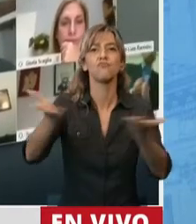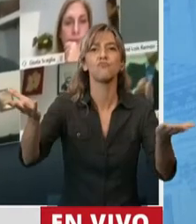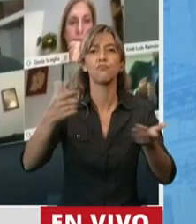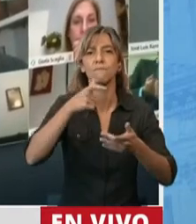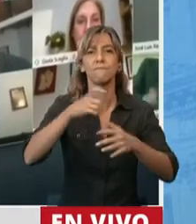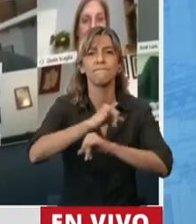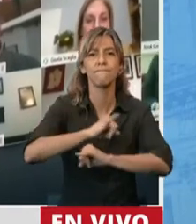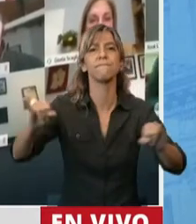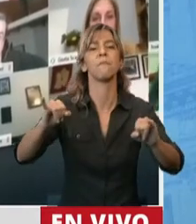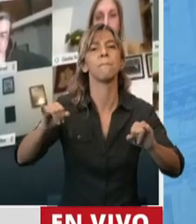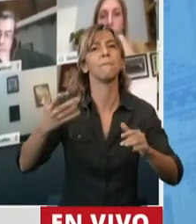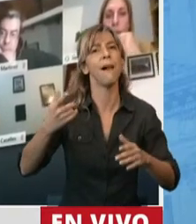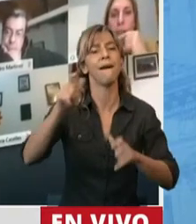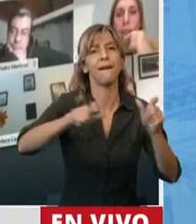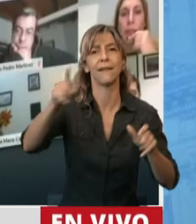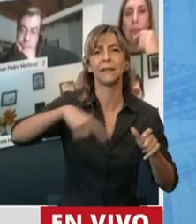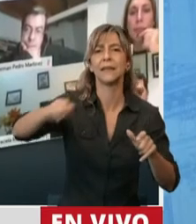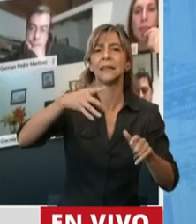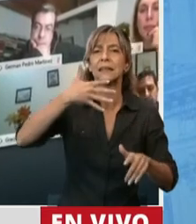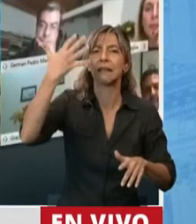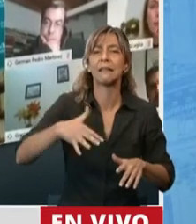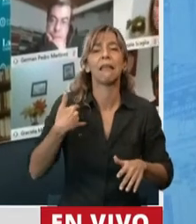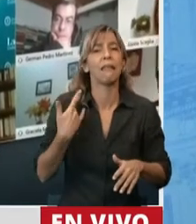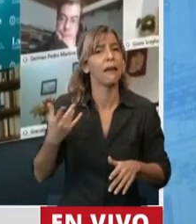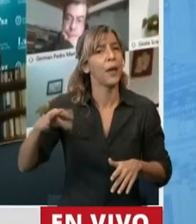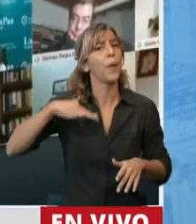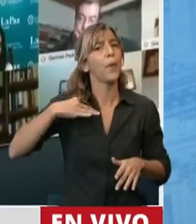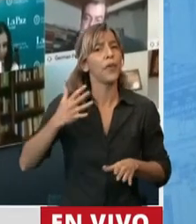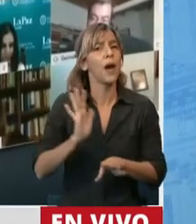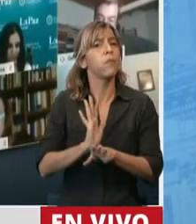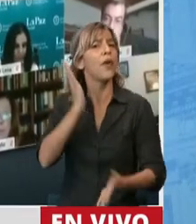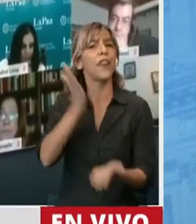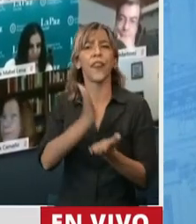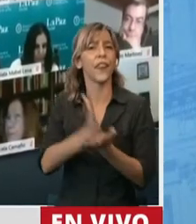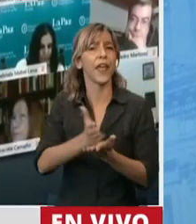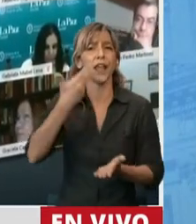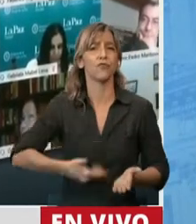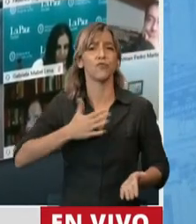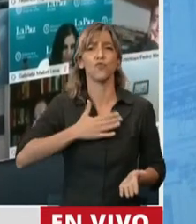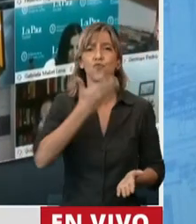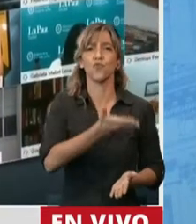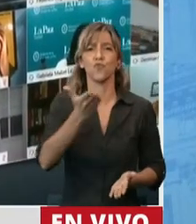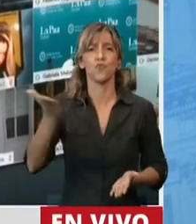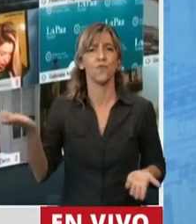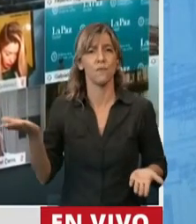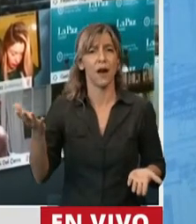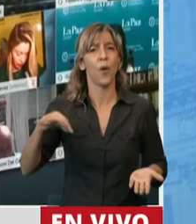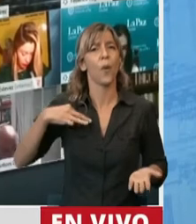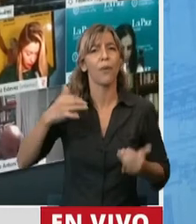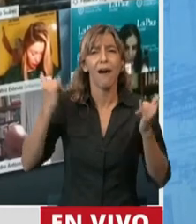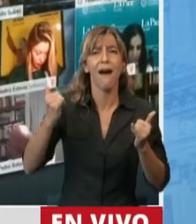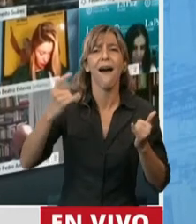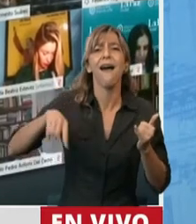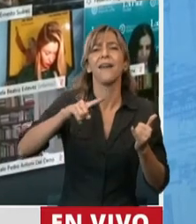que la vida es un derecho humano fundamental que todos debemos cuidar y